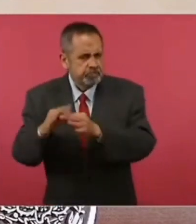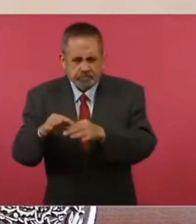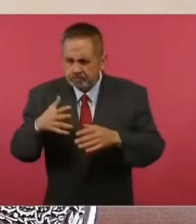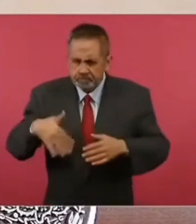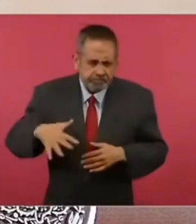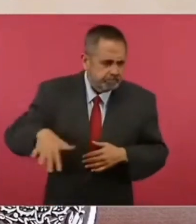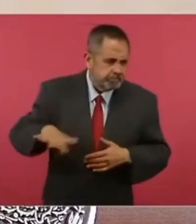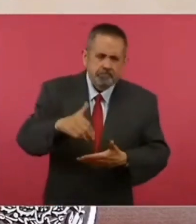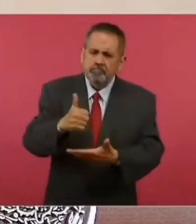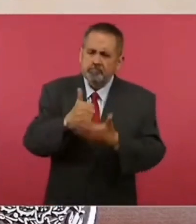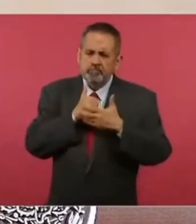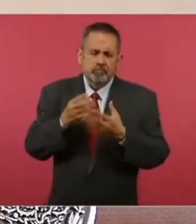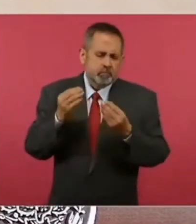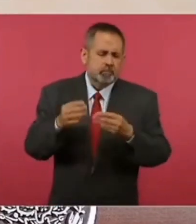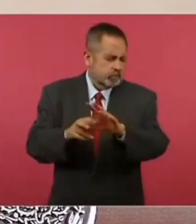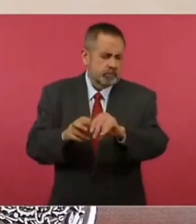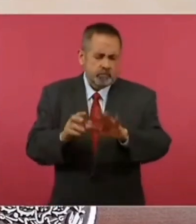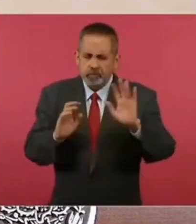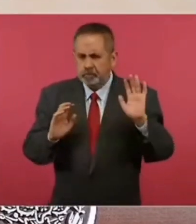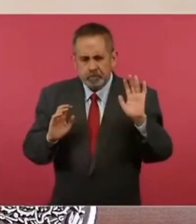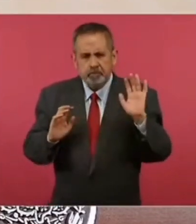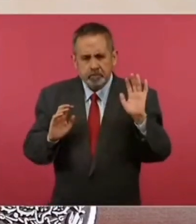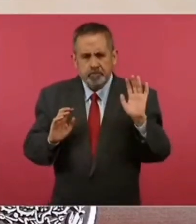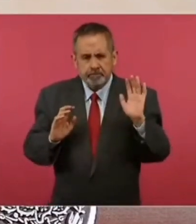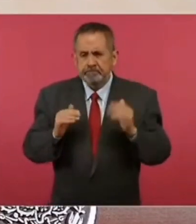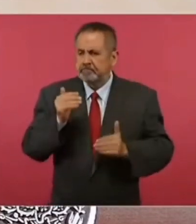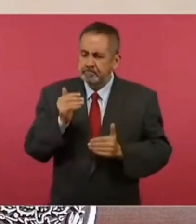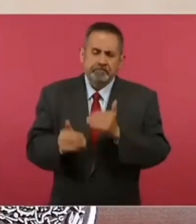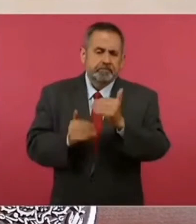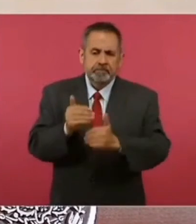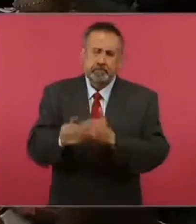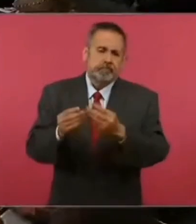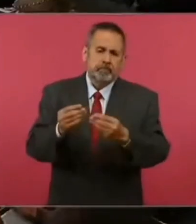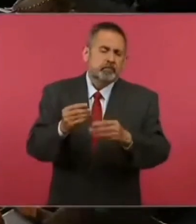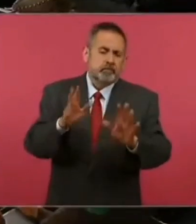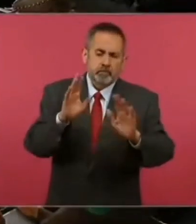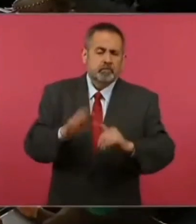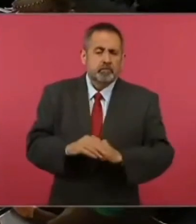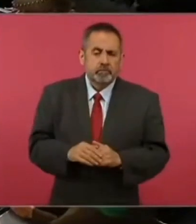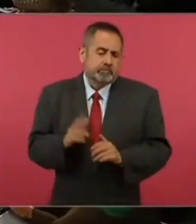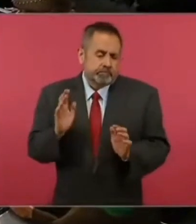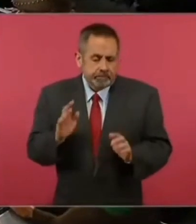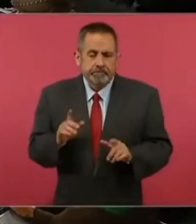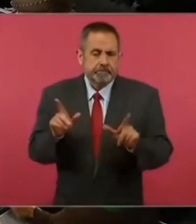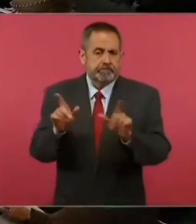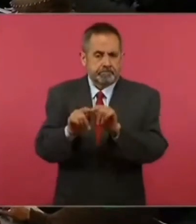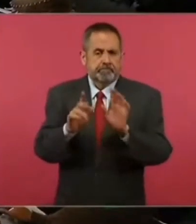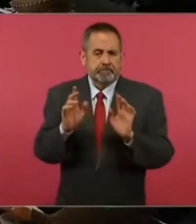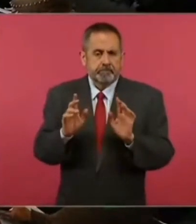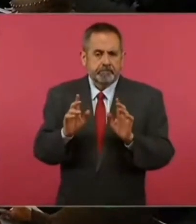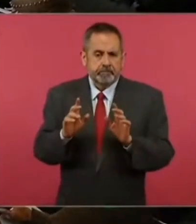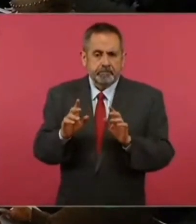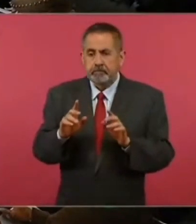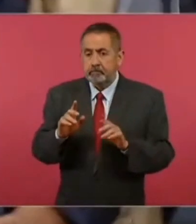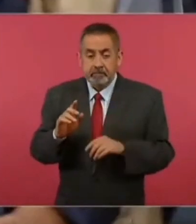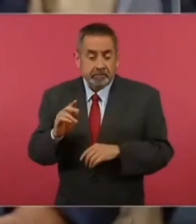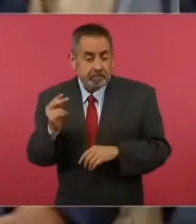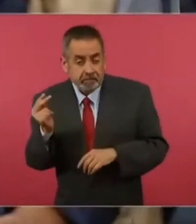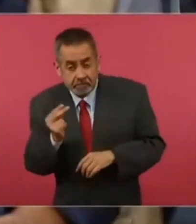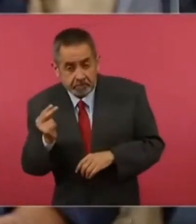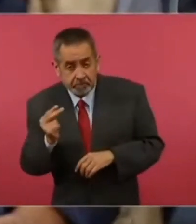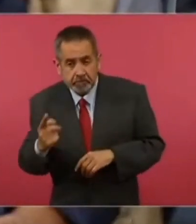Están ayudándonos en todo. Y ya se está avanzando mucho. Solo que haga falta,